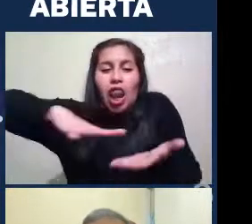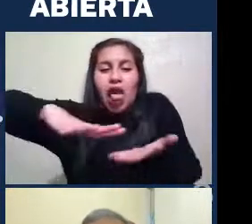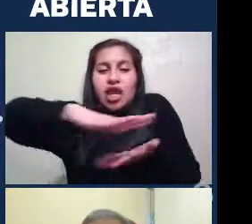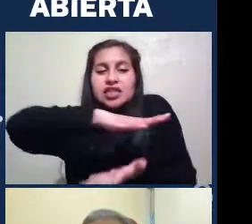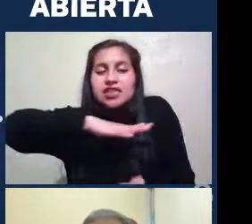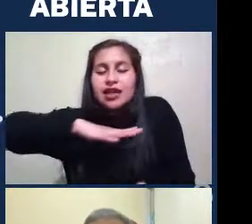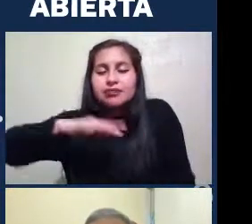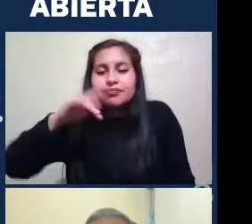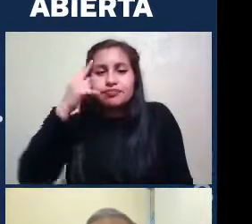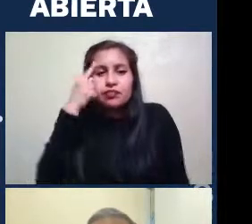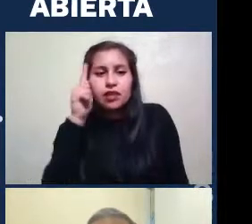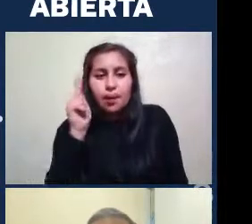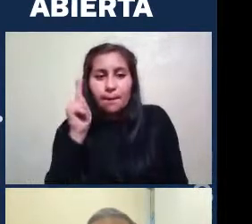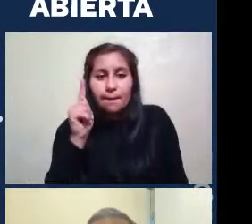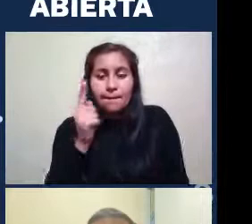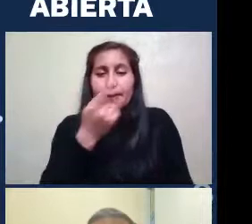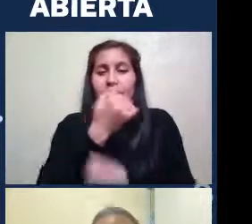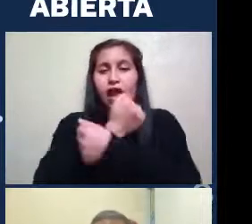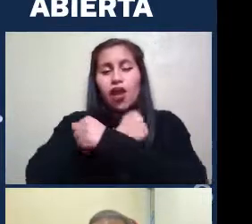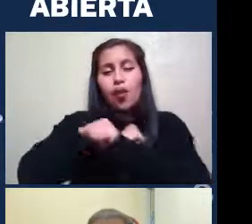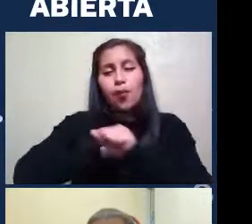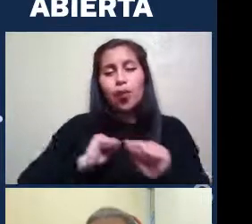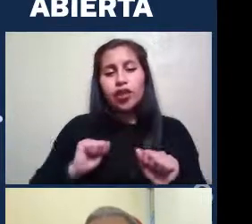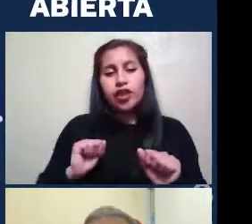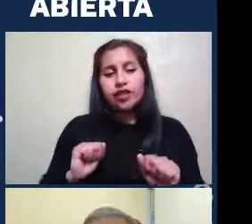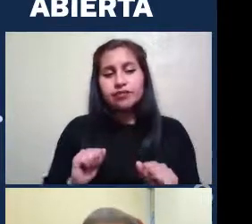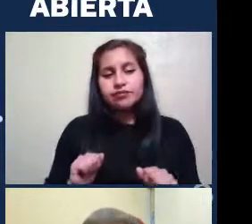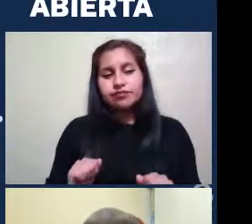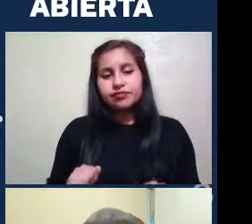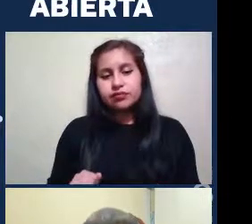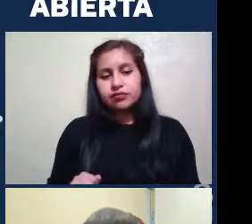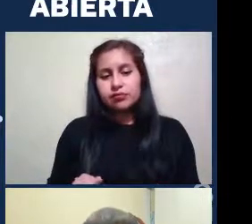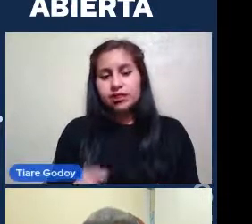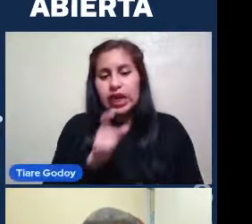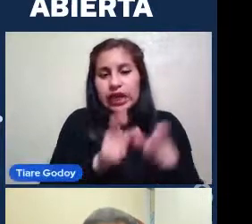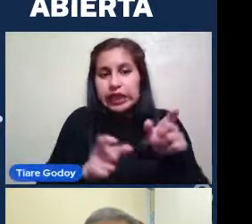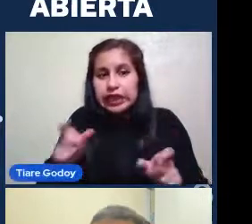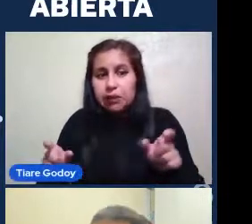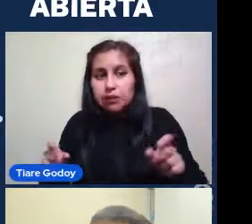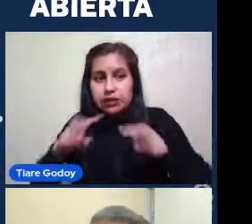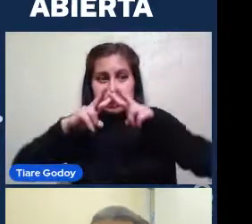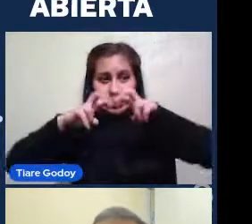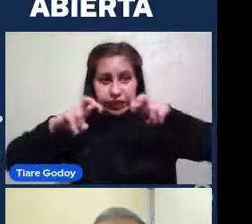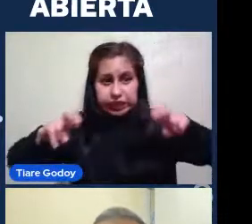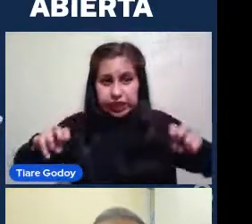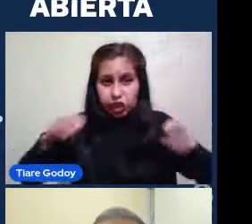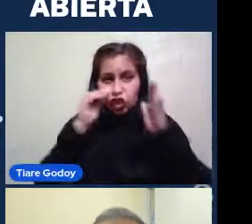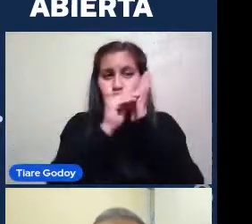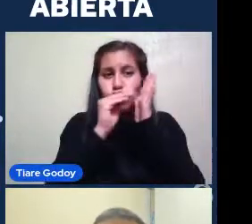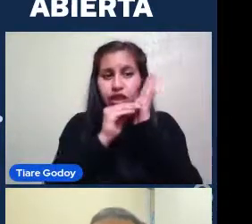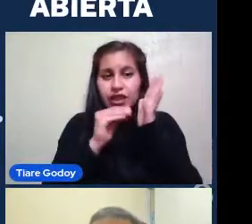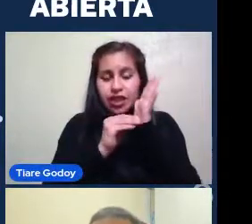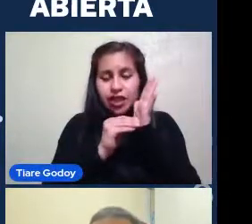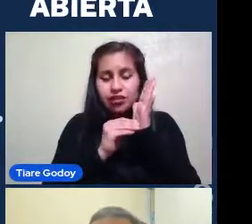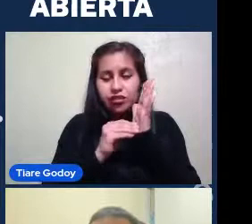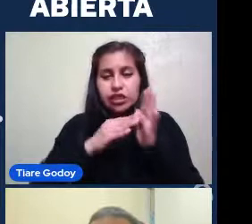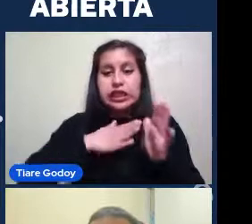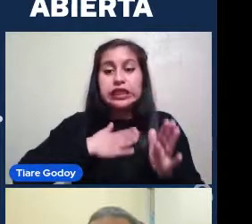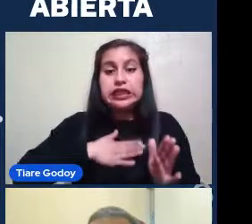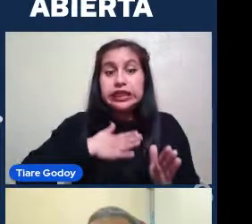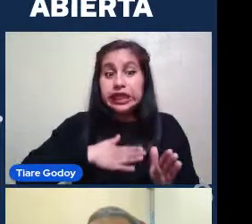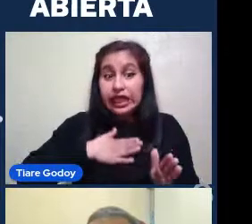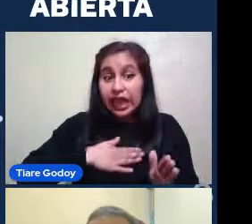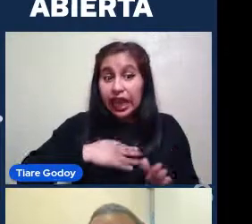Pero No pueden Tener tantas personas Analizando los datos Así que si quieren Formar parte